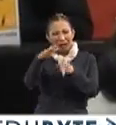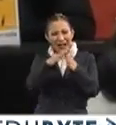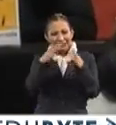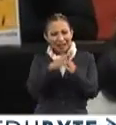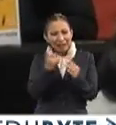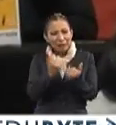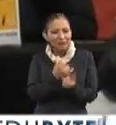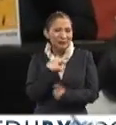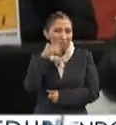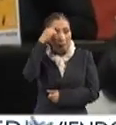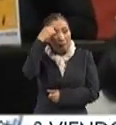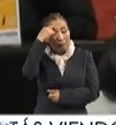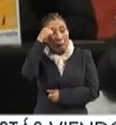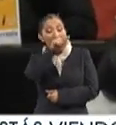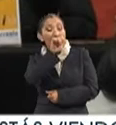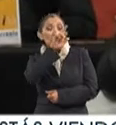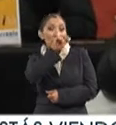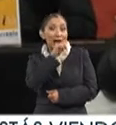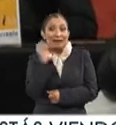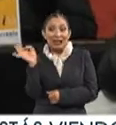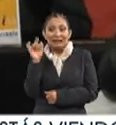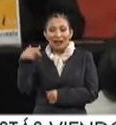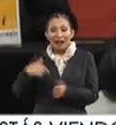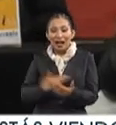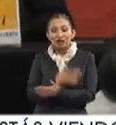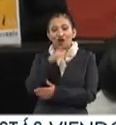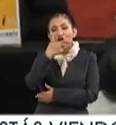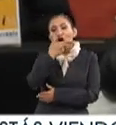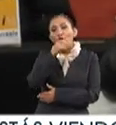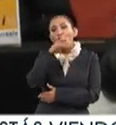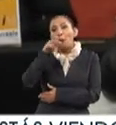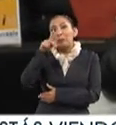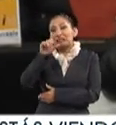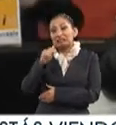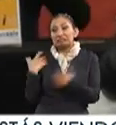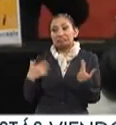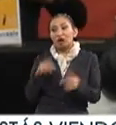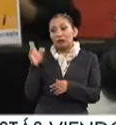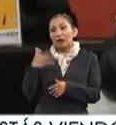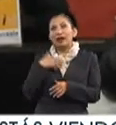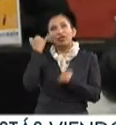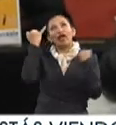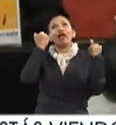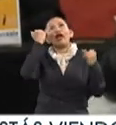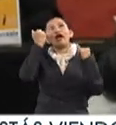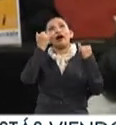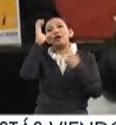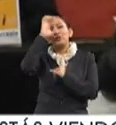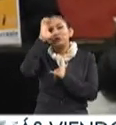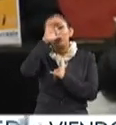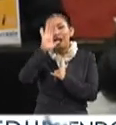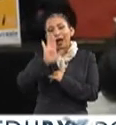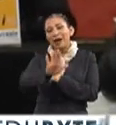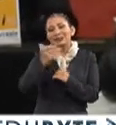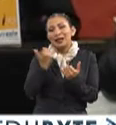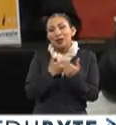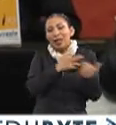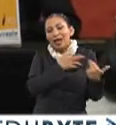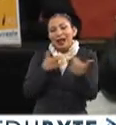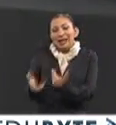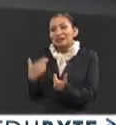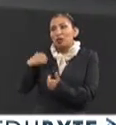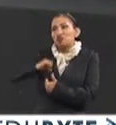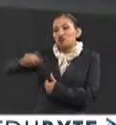sí, pensamos que Arreola pudo haber sido descendiente de los COVIDs y tener todo este bagaje cultural por esa herencia